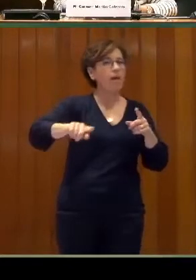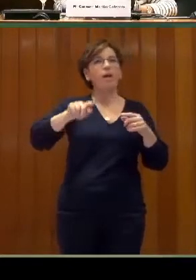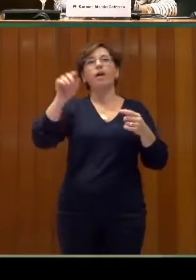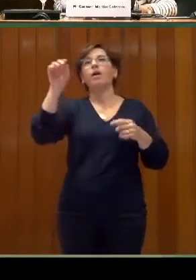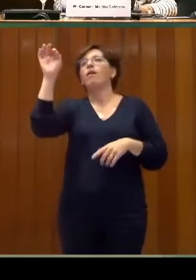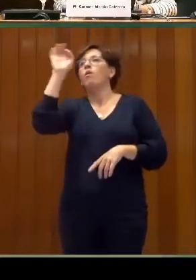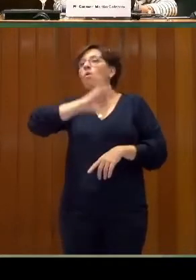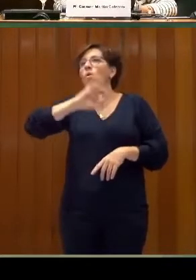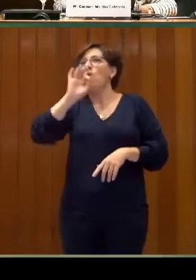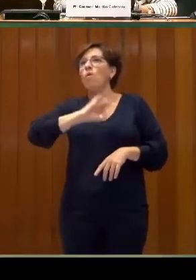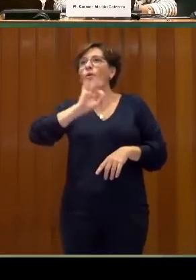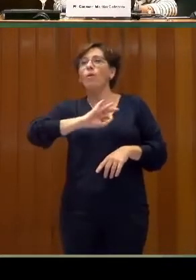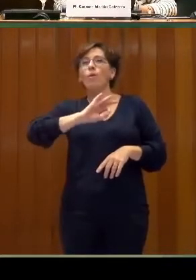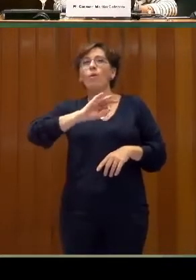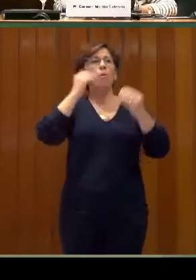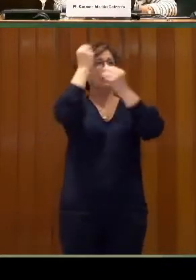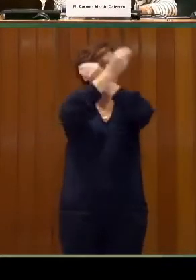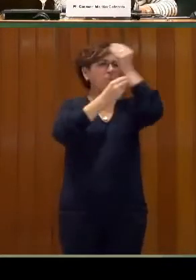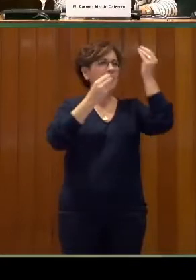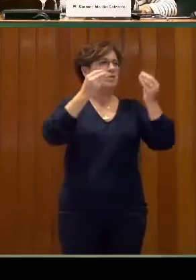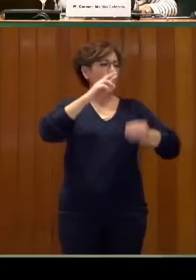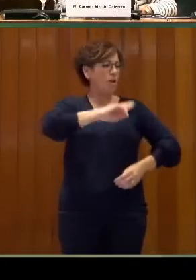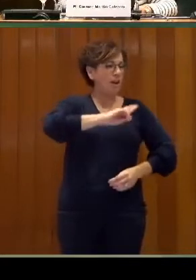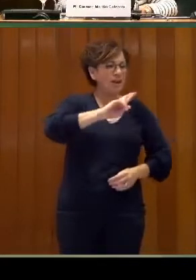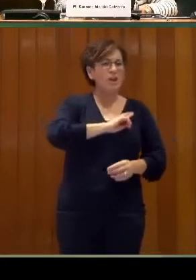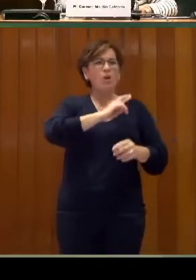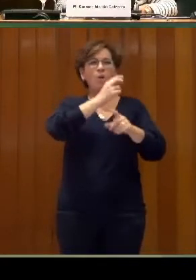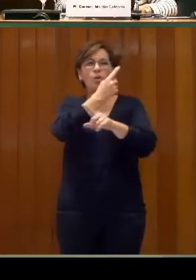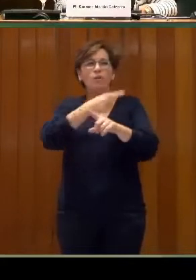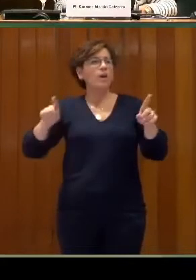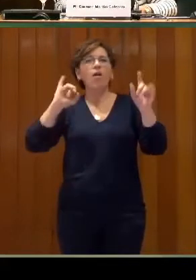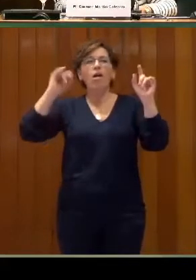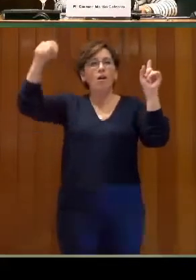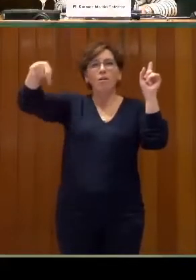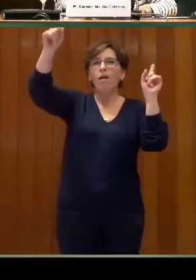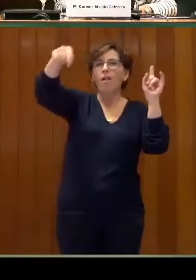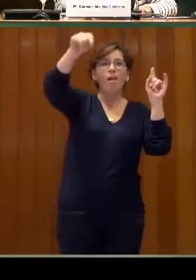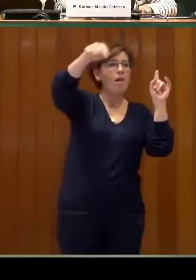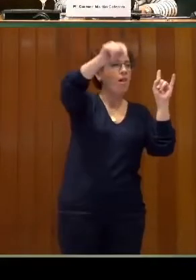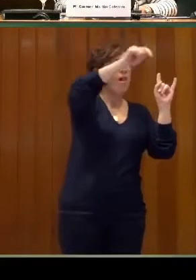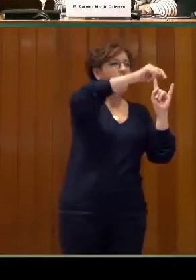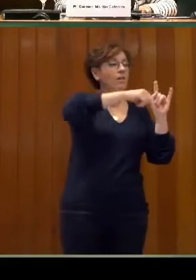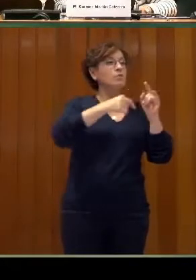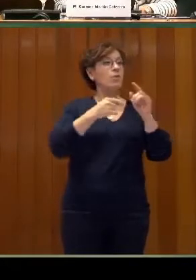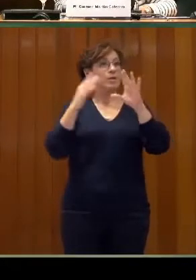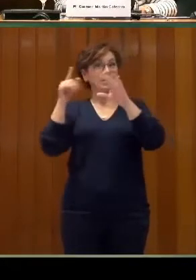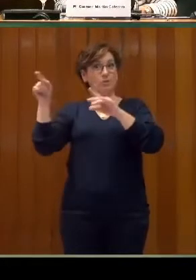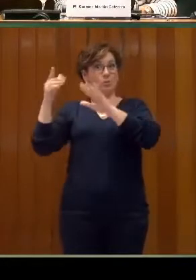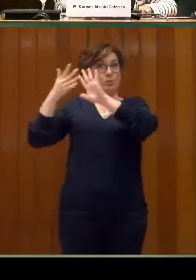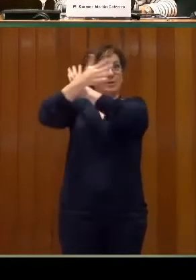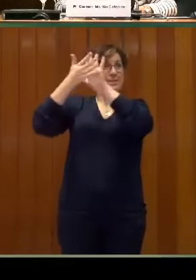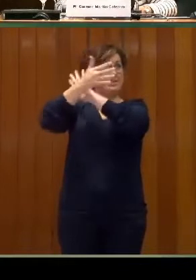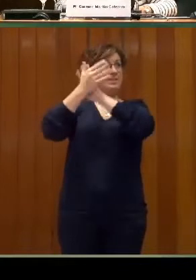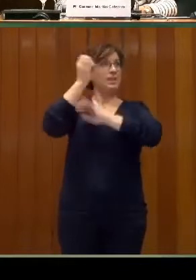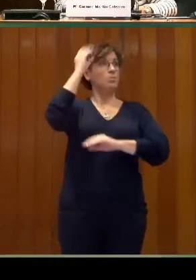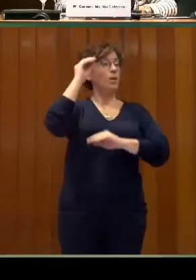como personas con diferente pensamiento, religión. Por eso me ha gustado mucho el enfoque que ha hecho de que efectivamente el